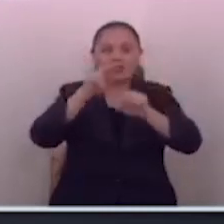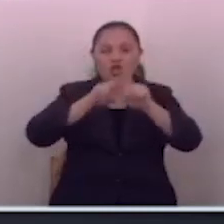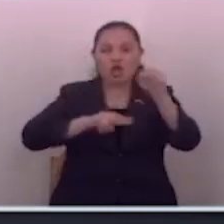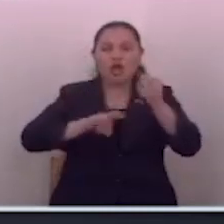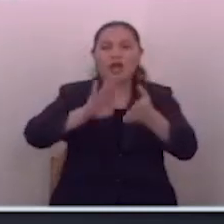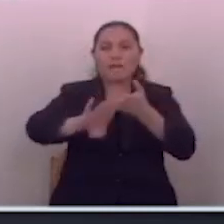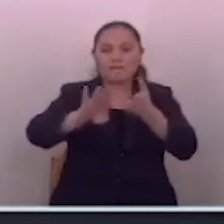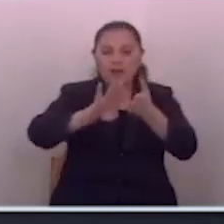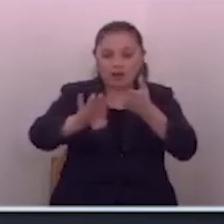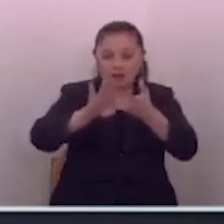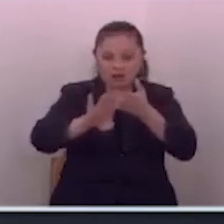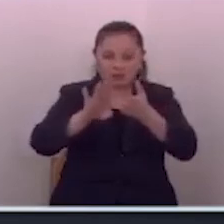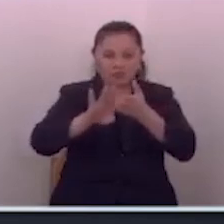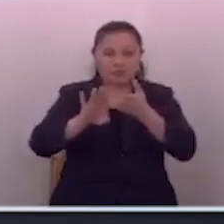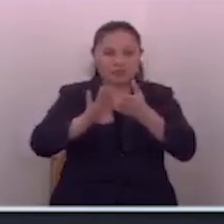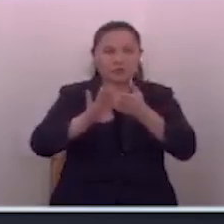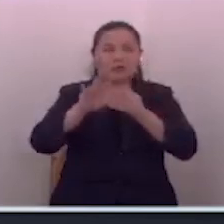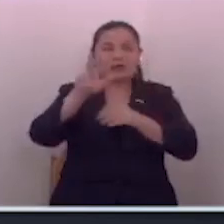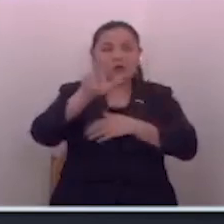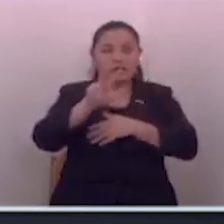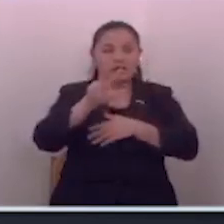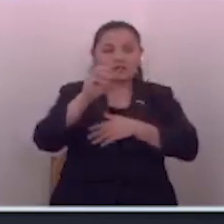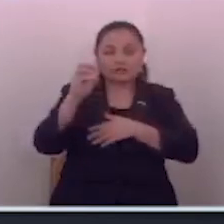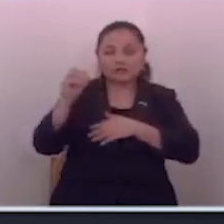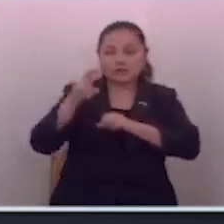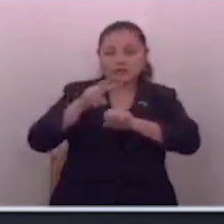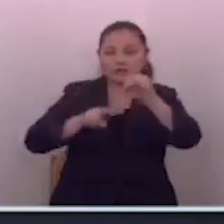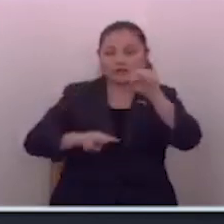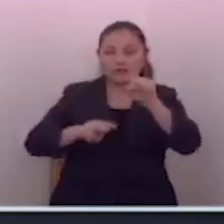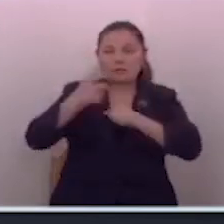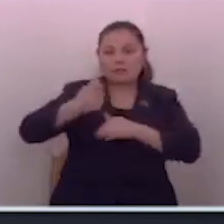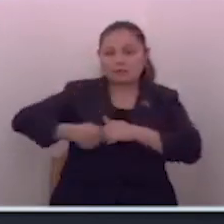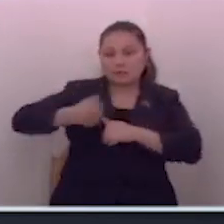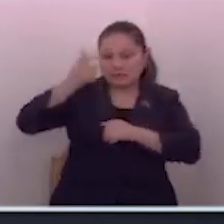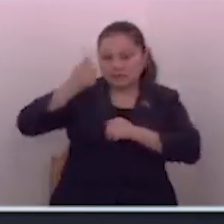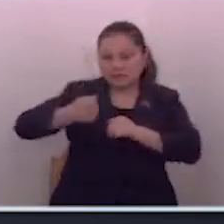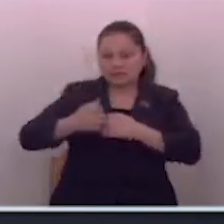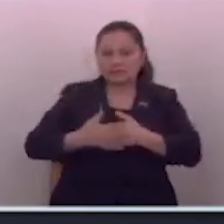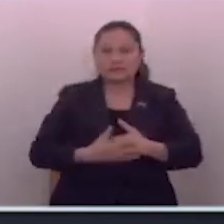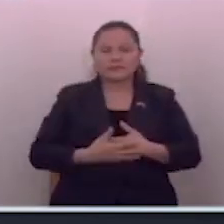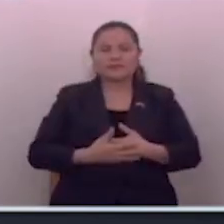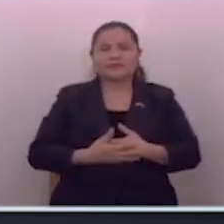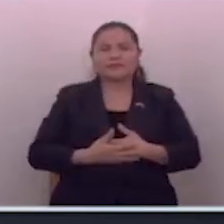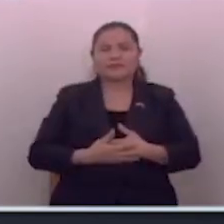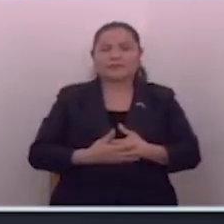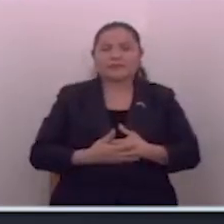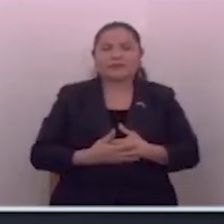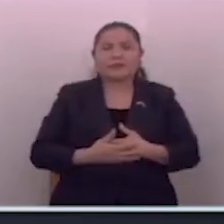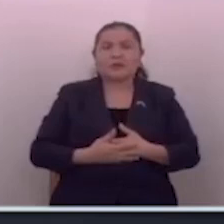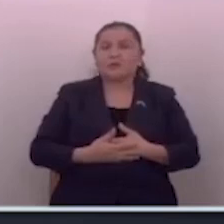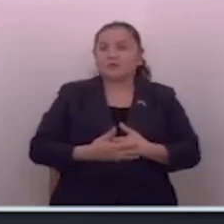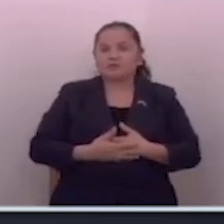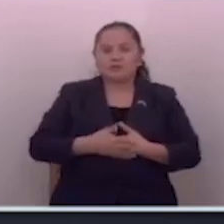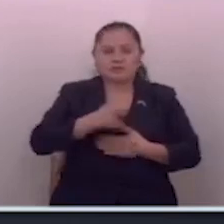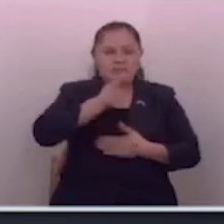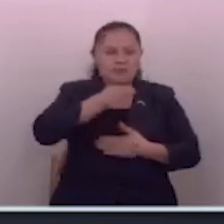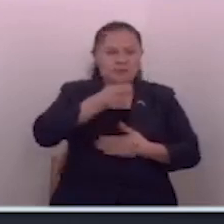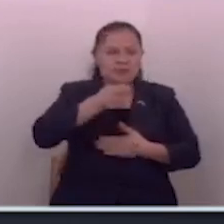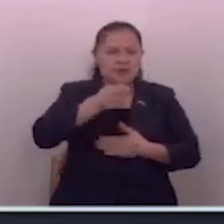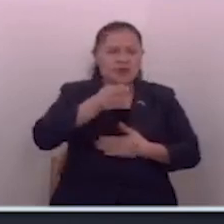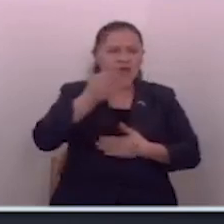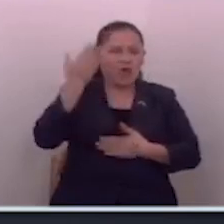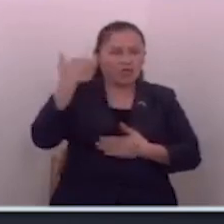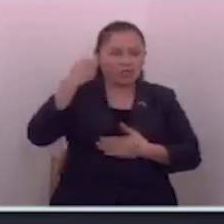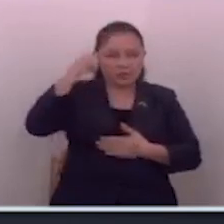indemnización y 300 dólares de pensión, cosa que los mismos de siempre no